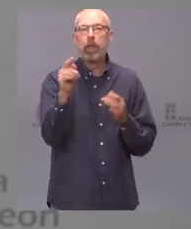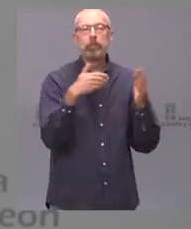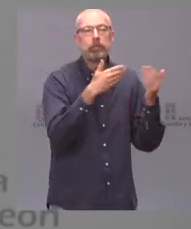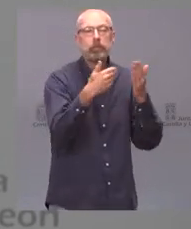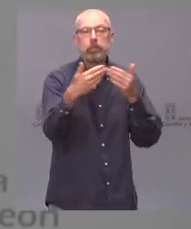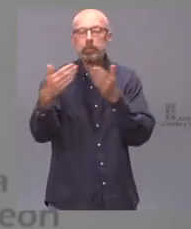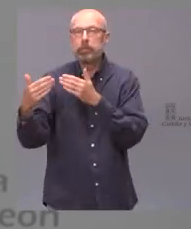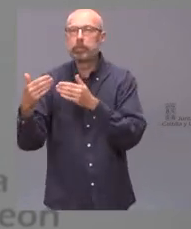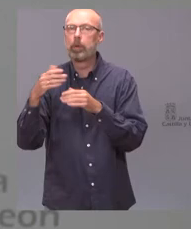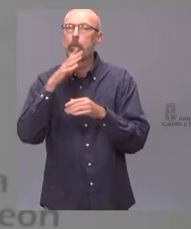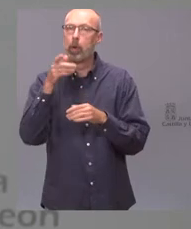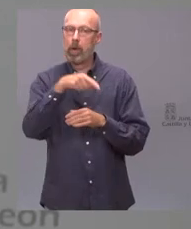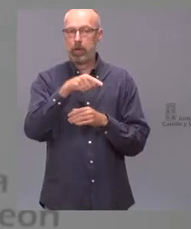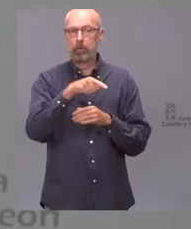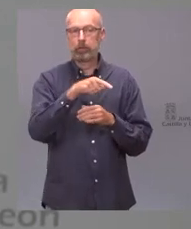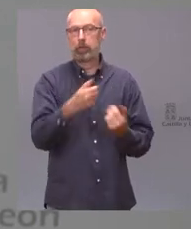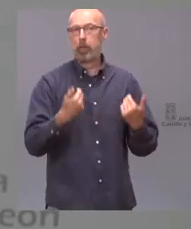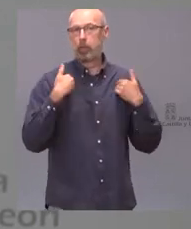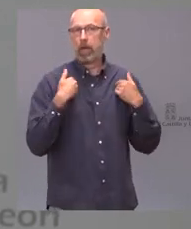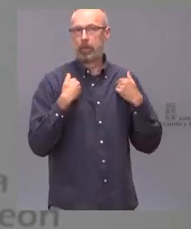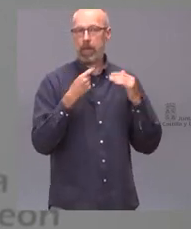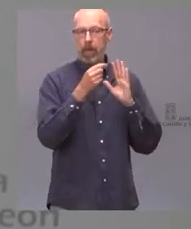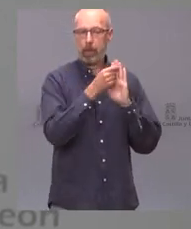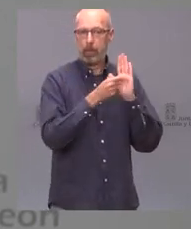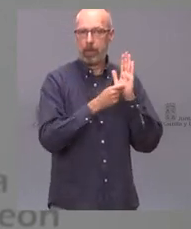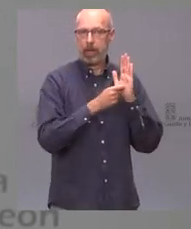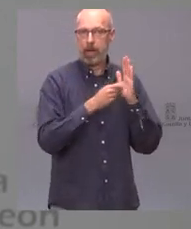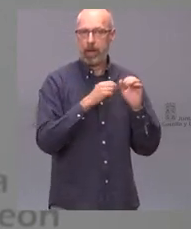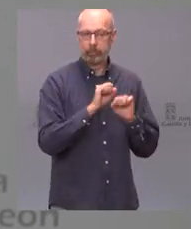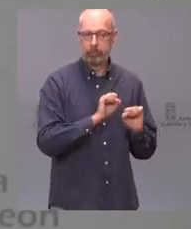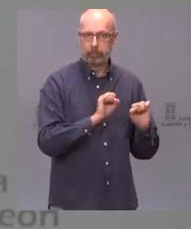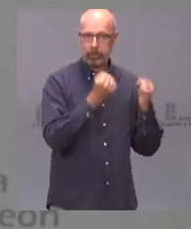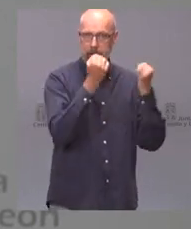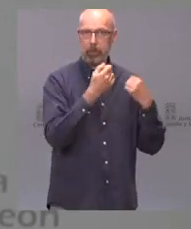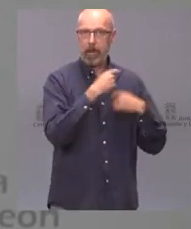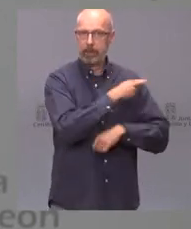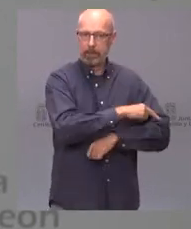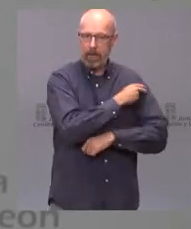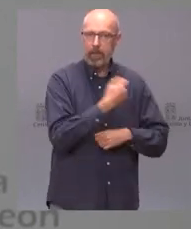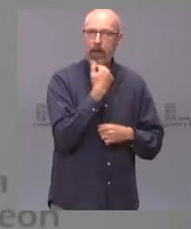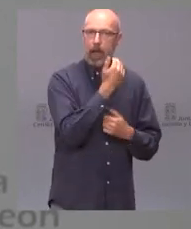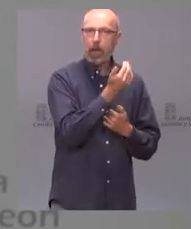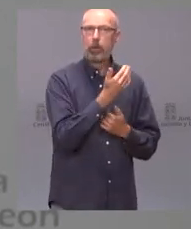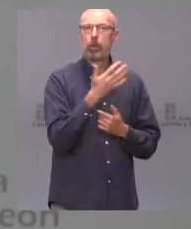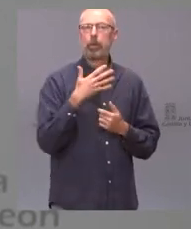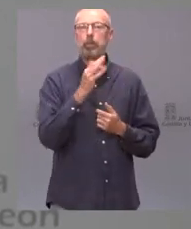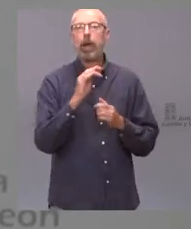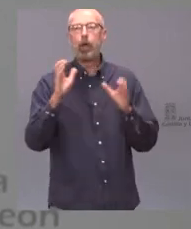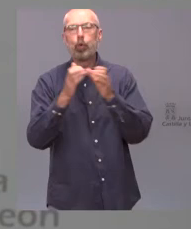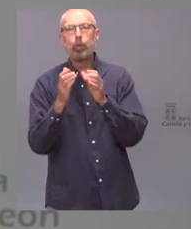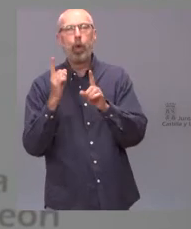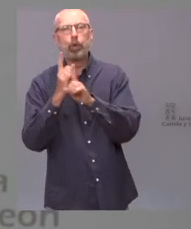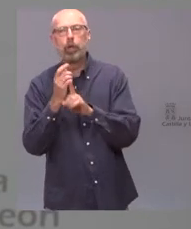medidas sanitarias de este estado de alarma y también con los partidos de la oposición hasta el día de hoy no conocemos cuál es la intención